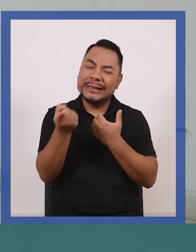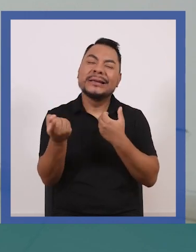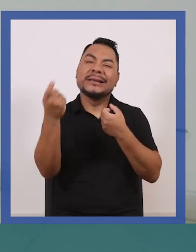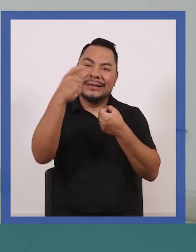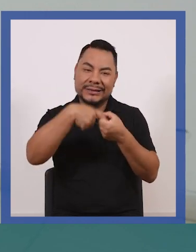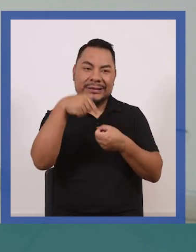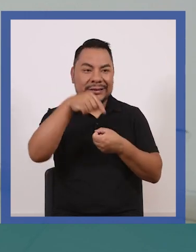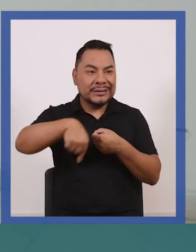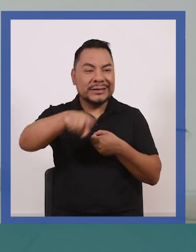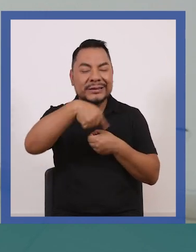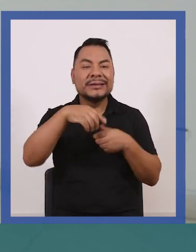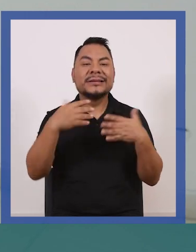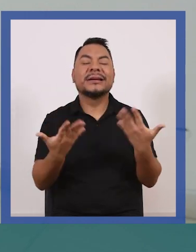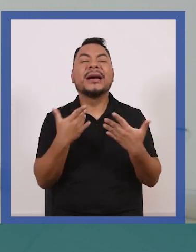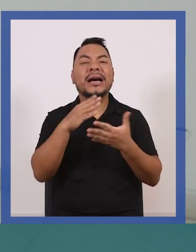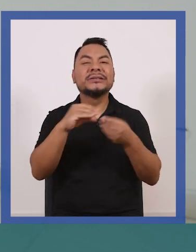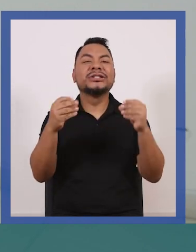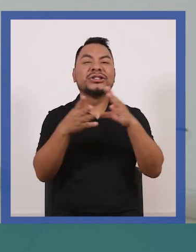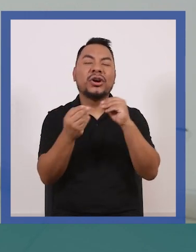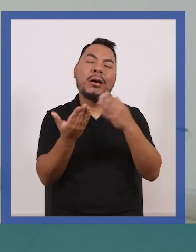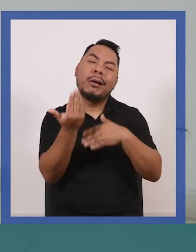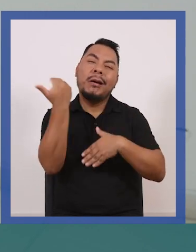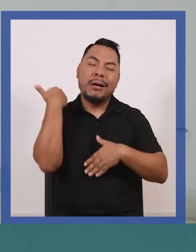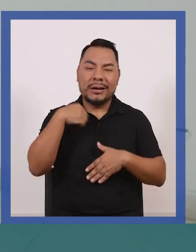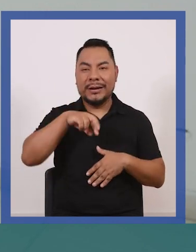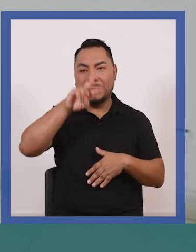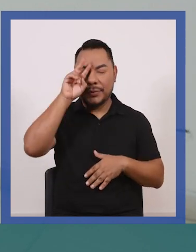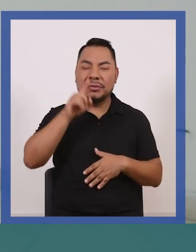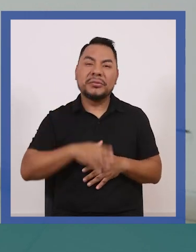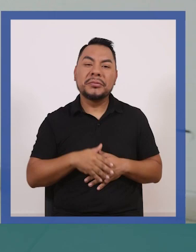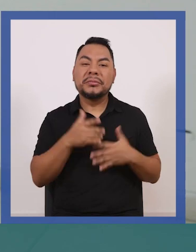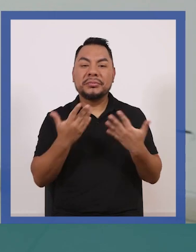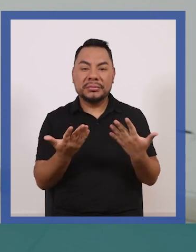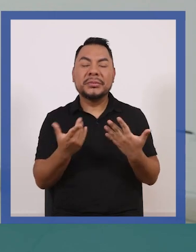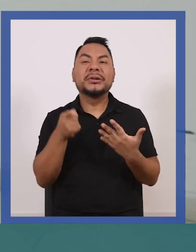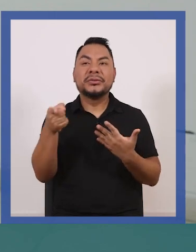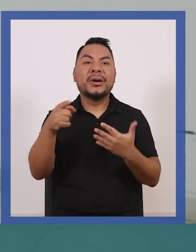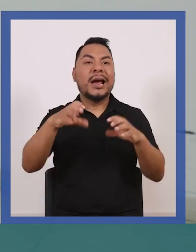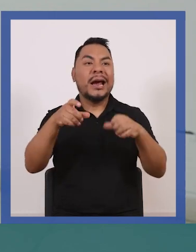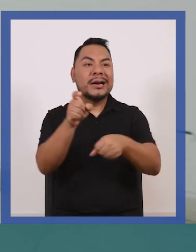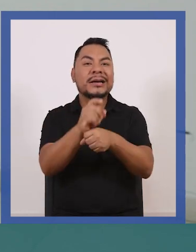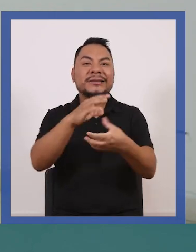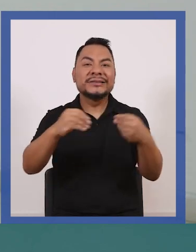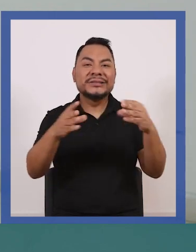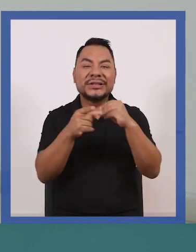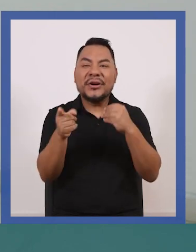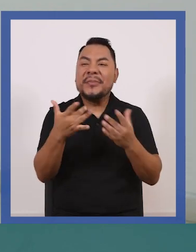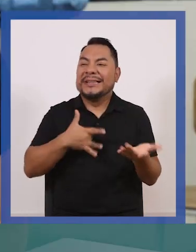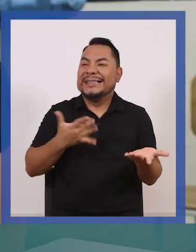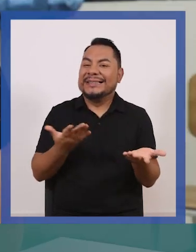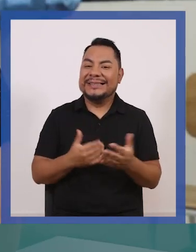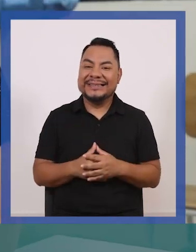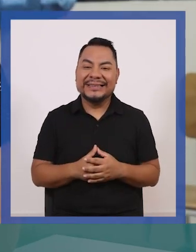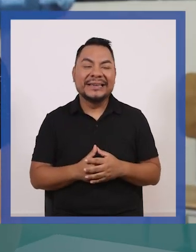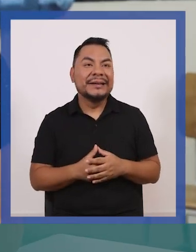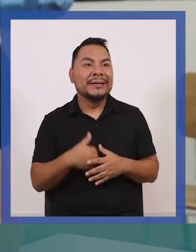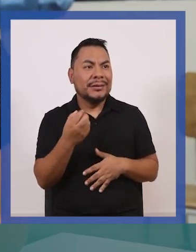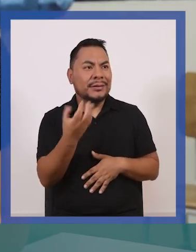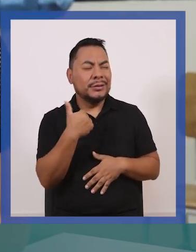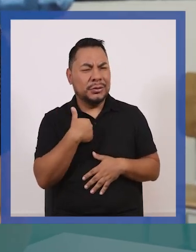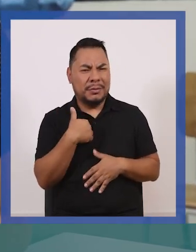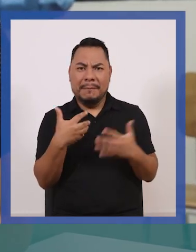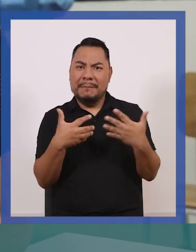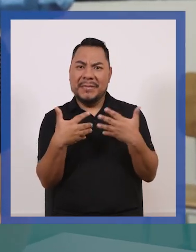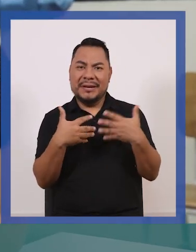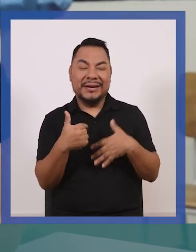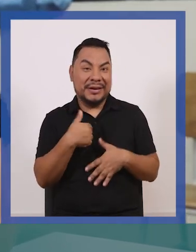queremos que formes parte de nuestra secuencia Hitos del Bicentenario que implica brindar una clase de historia. Me dio